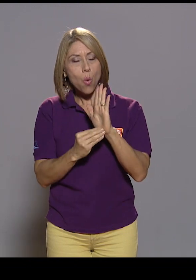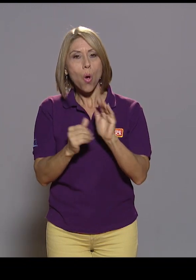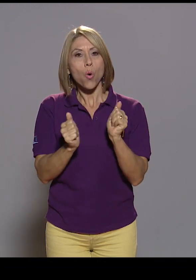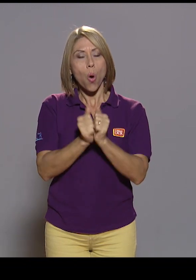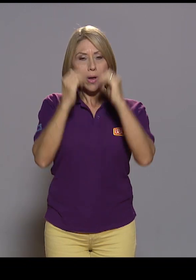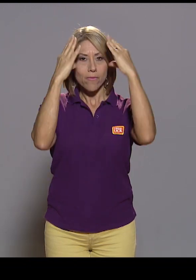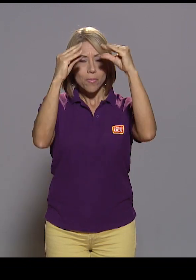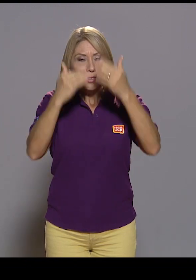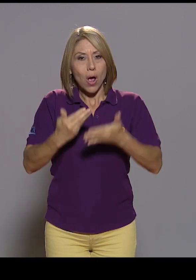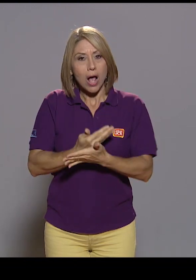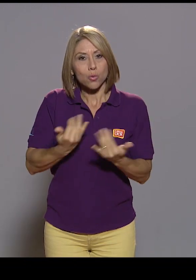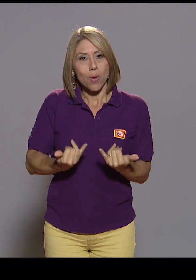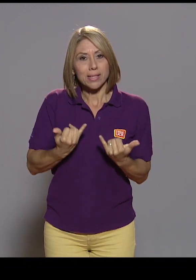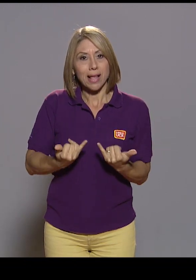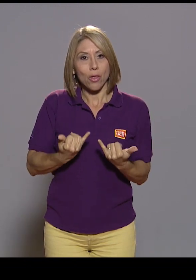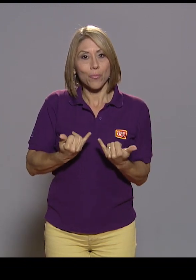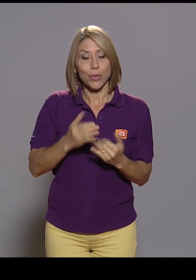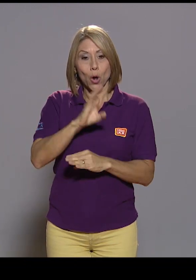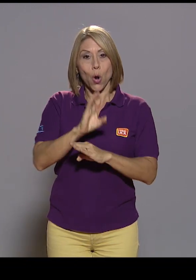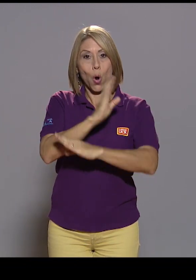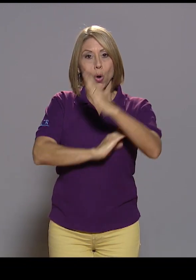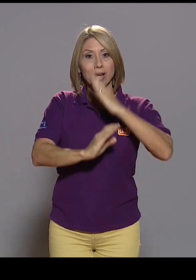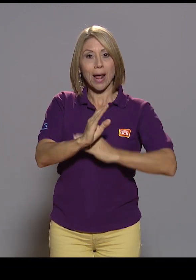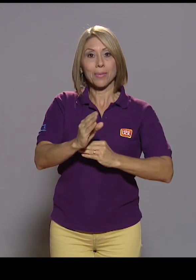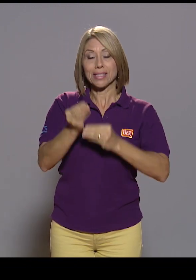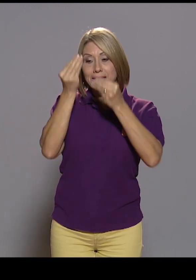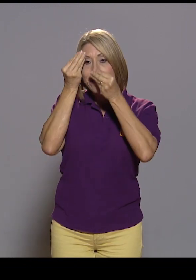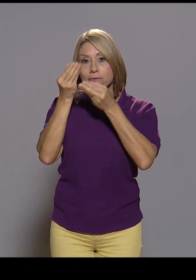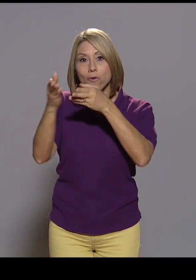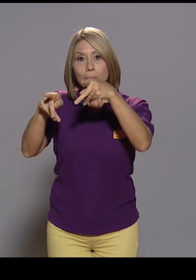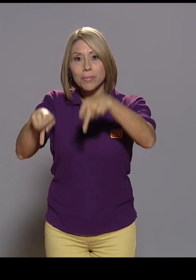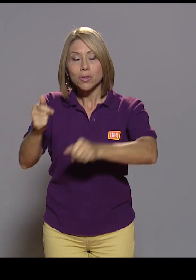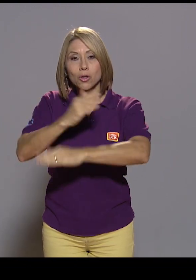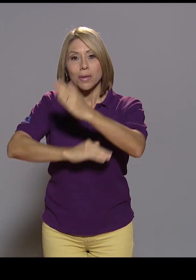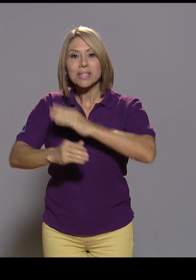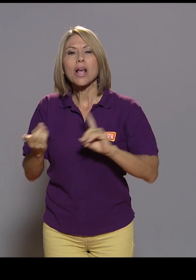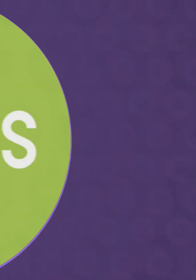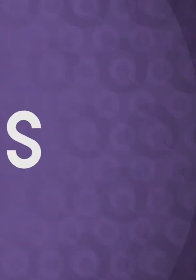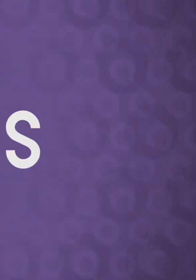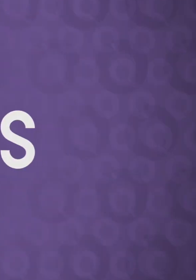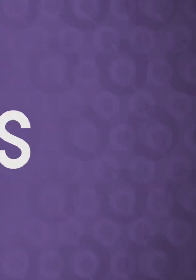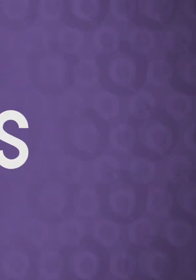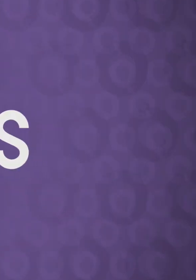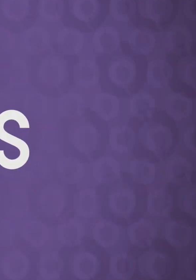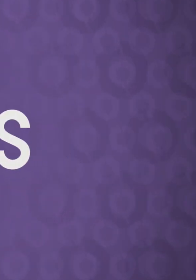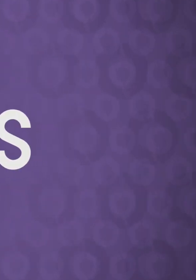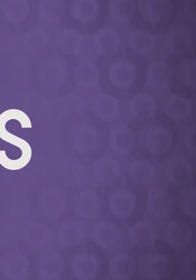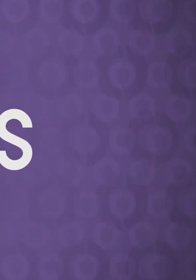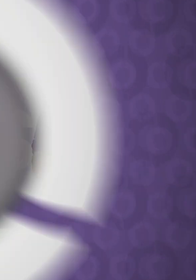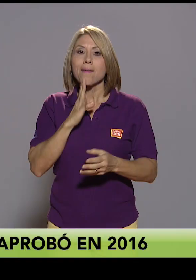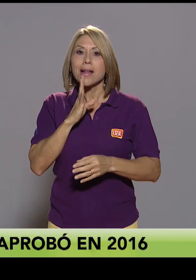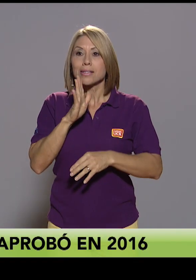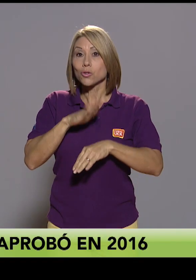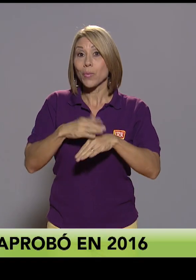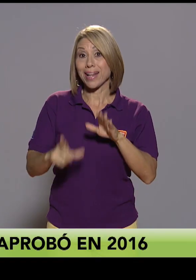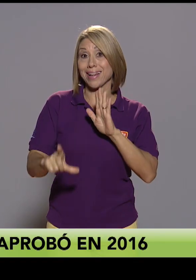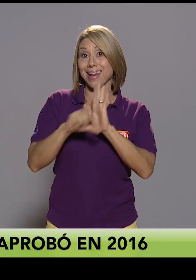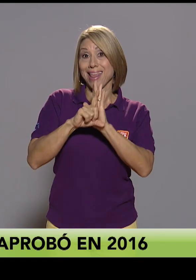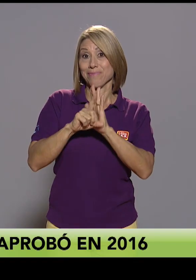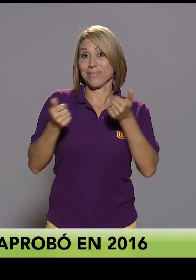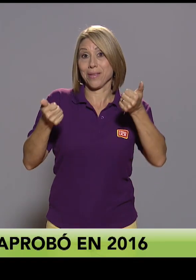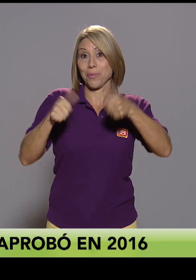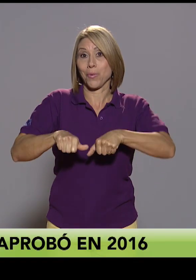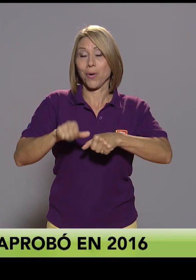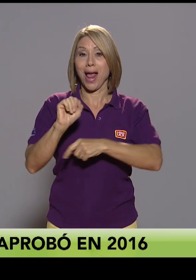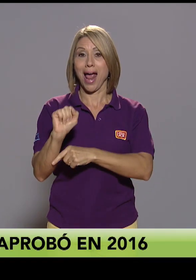con discapacidad la información de quiénes son las personas que están certificadas en este momento en el país. La ley se aprobó en